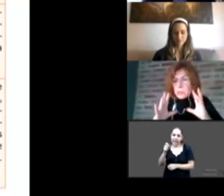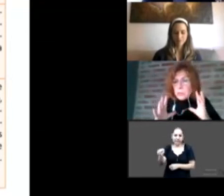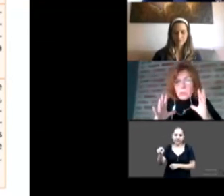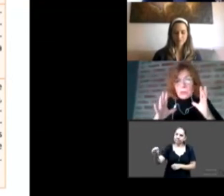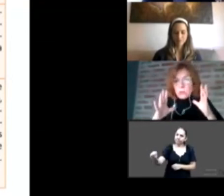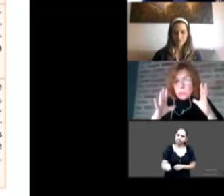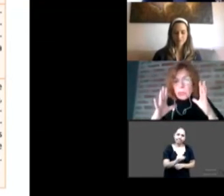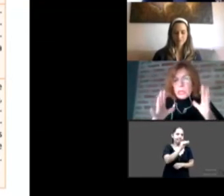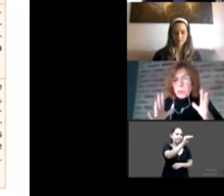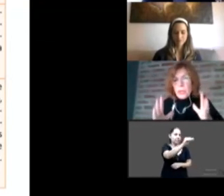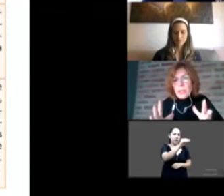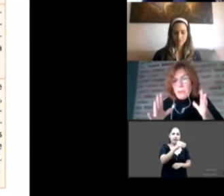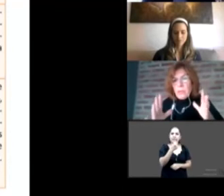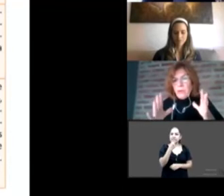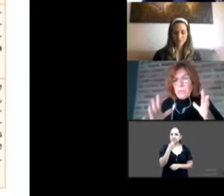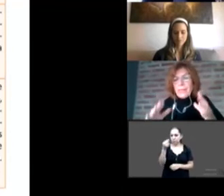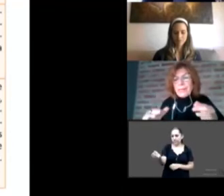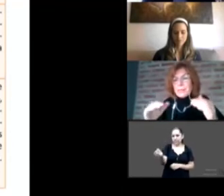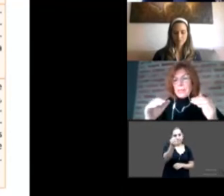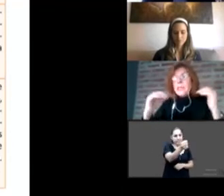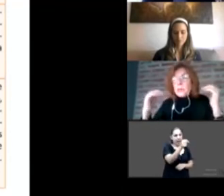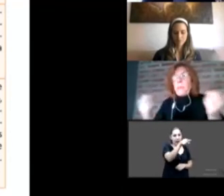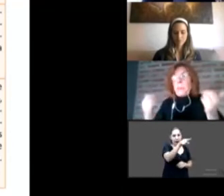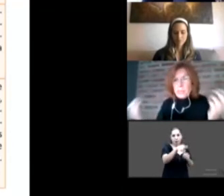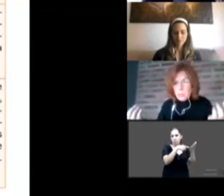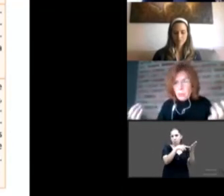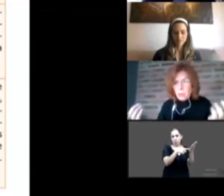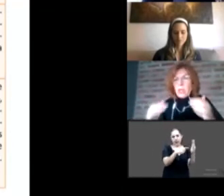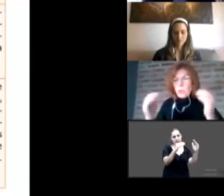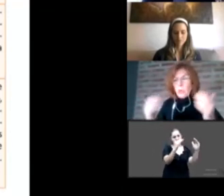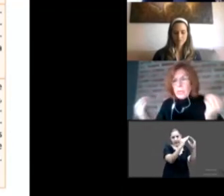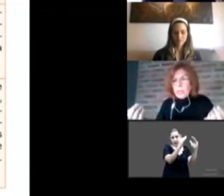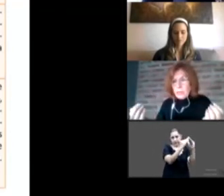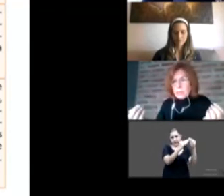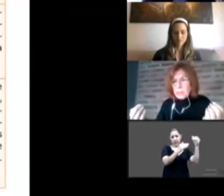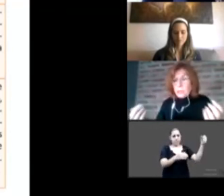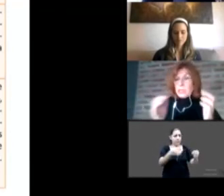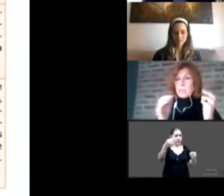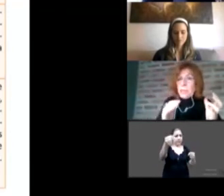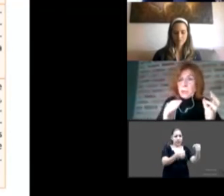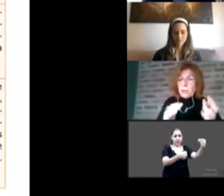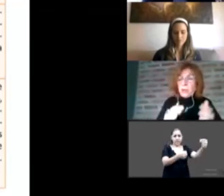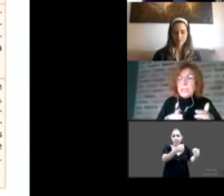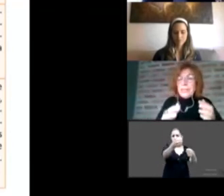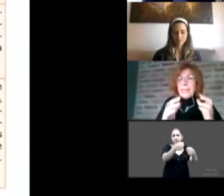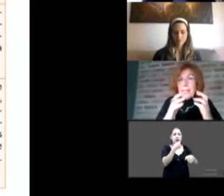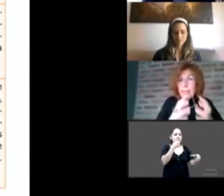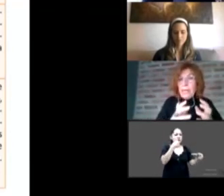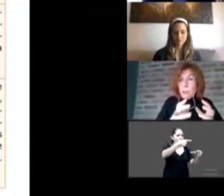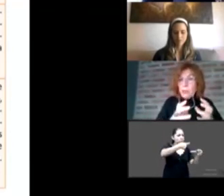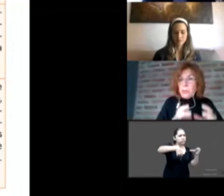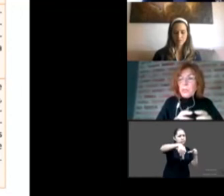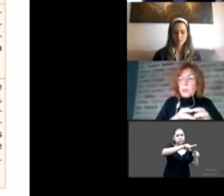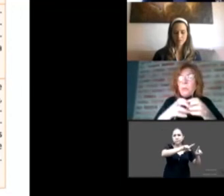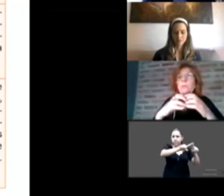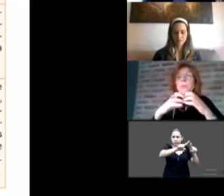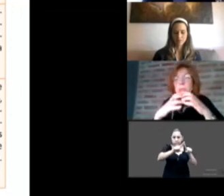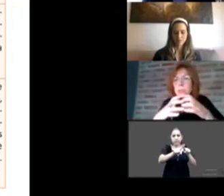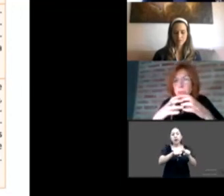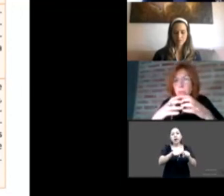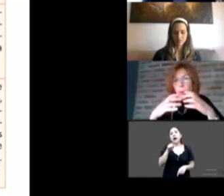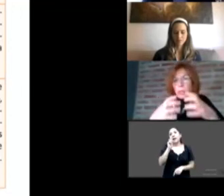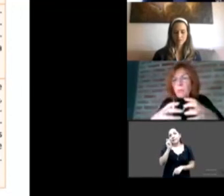entonces su derecho a la vida familiar está suspendido, no está garantizado. Sin embargo, en el acogimiento